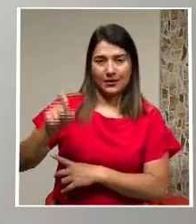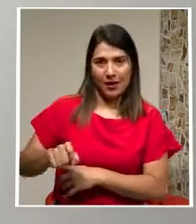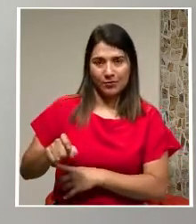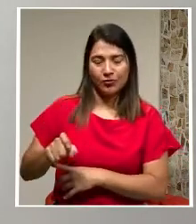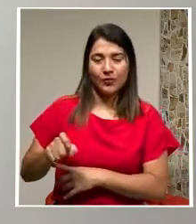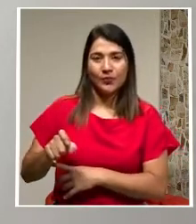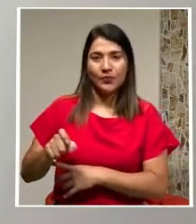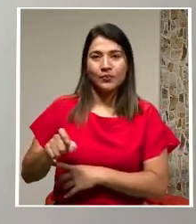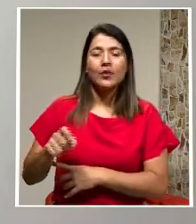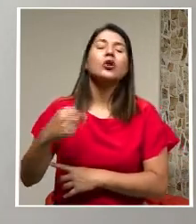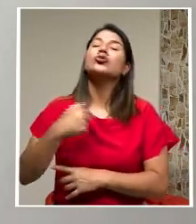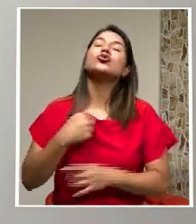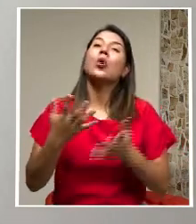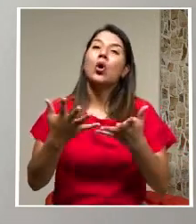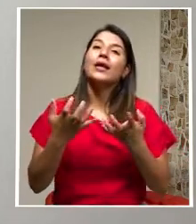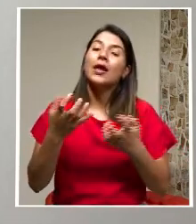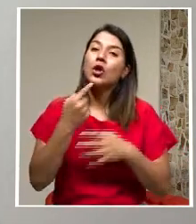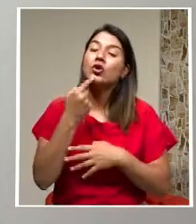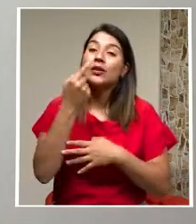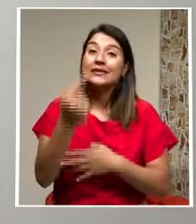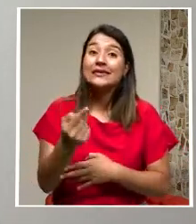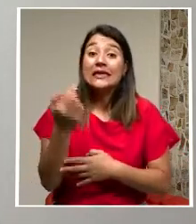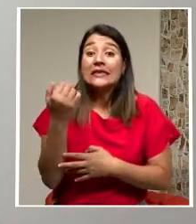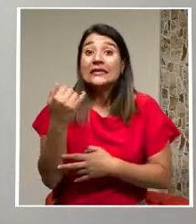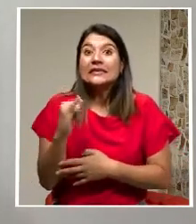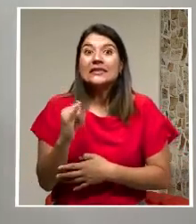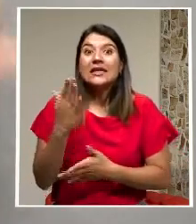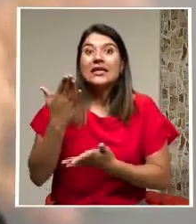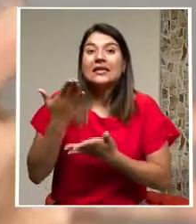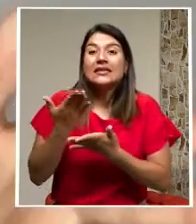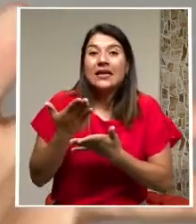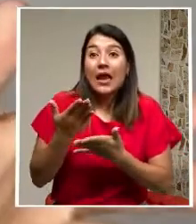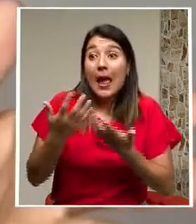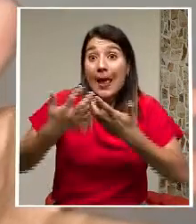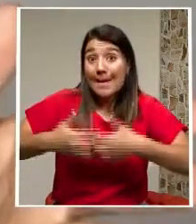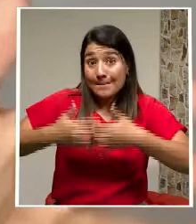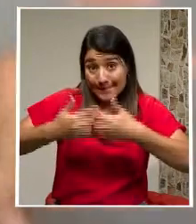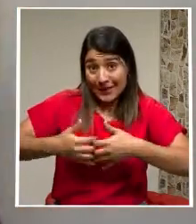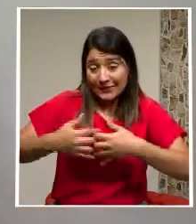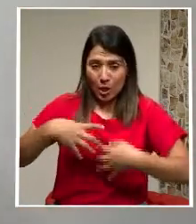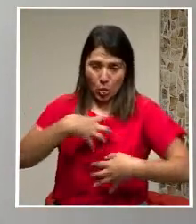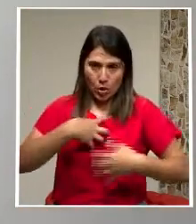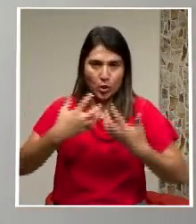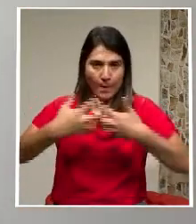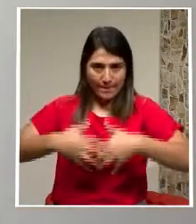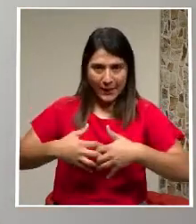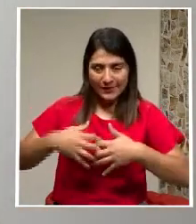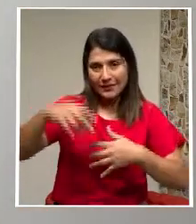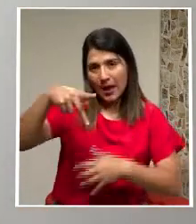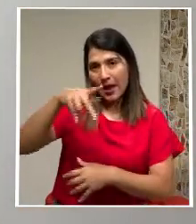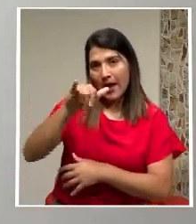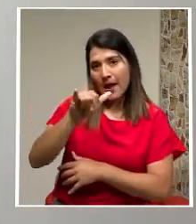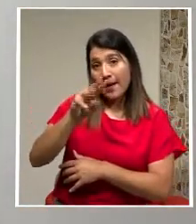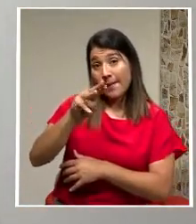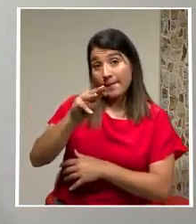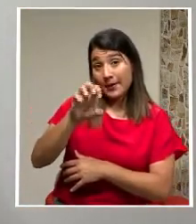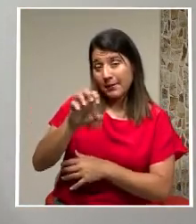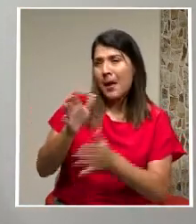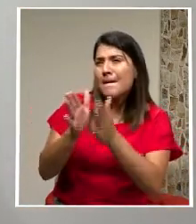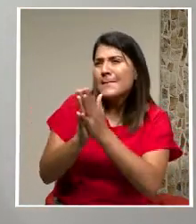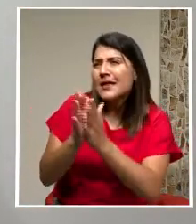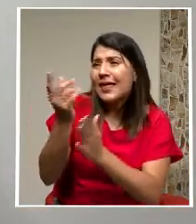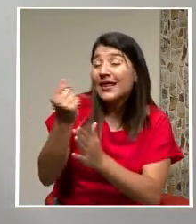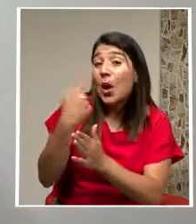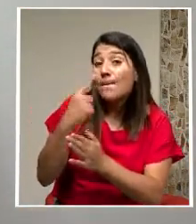esto Quiero Decir Que Si están Llegando Las pymes A solicitar Estos Créditos Para Invertir Sería Una